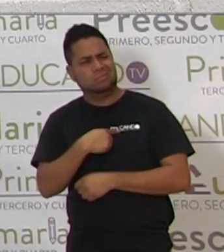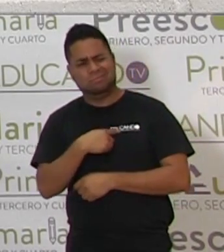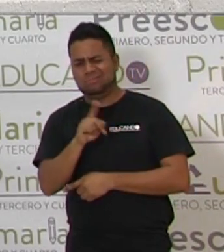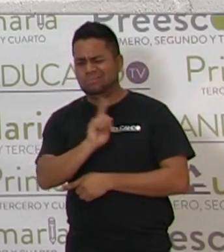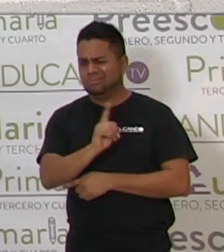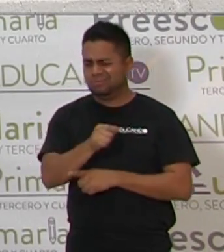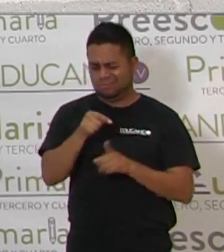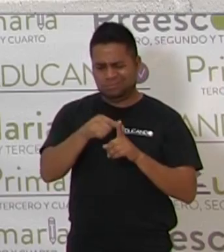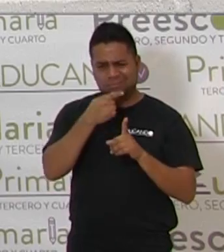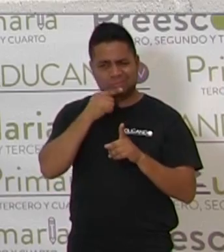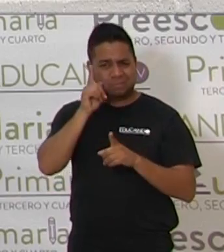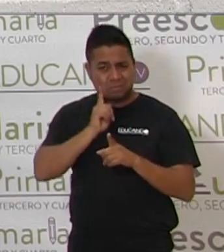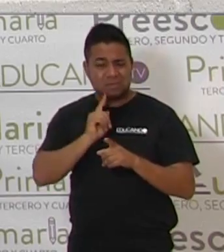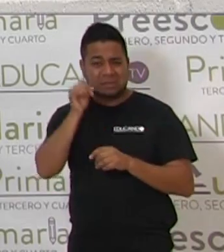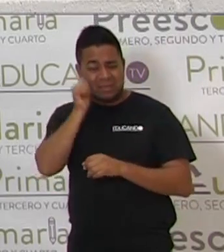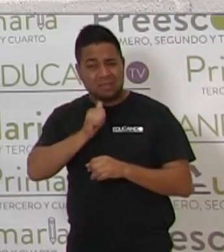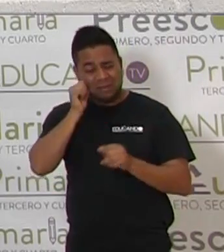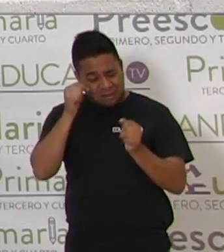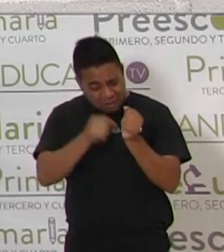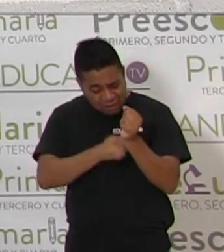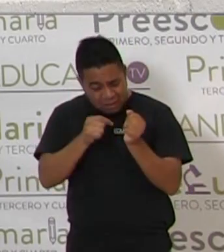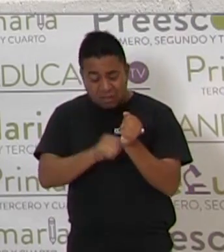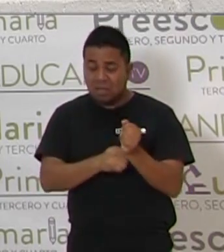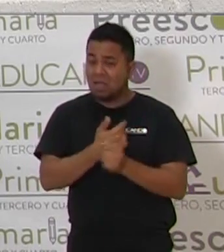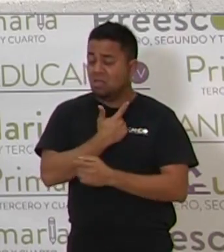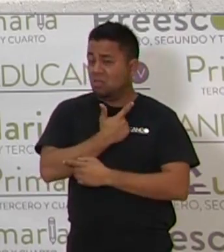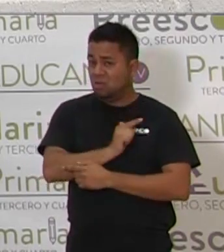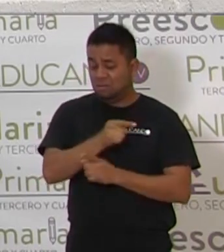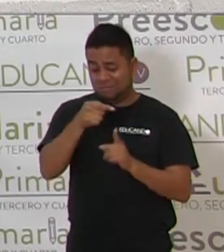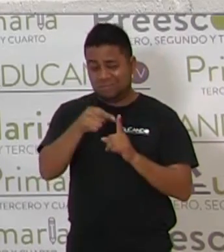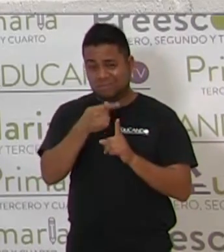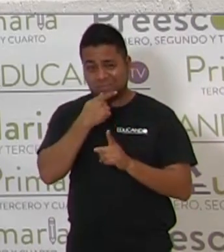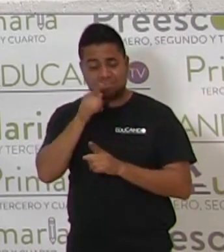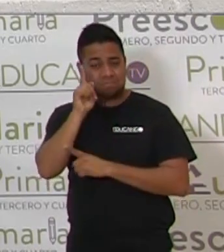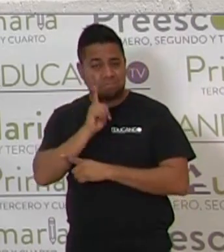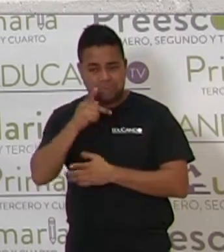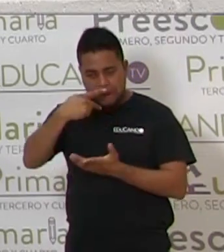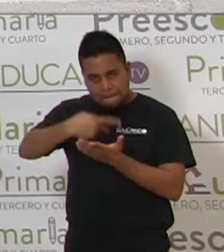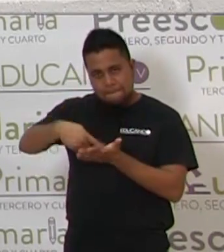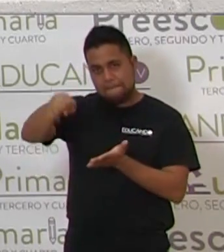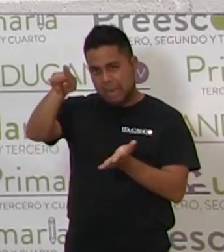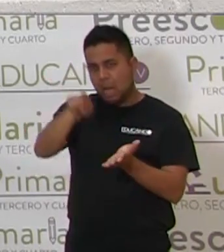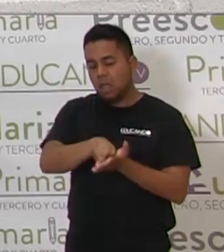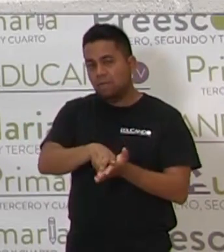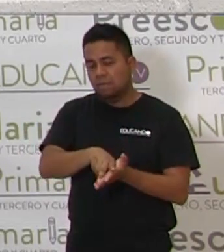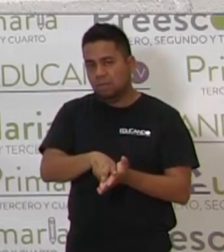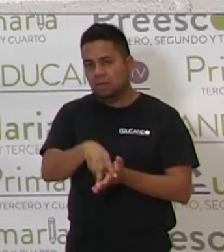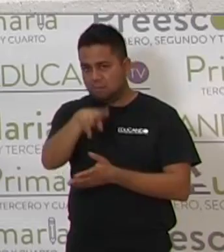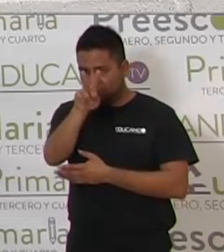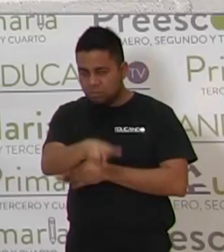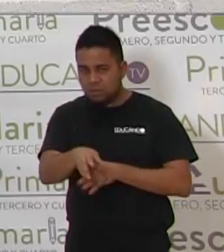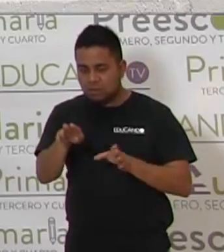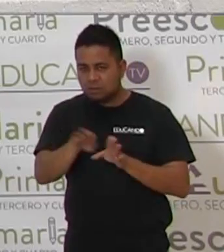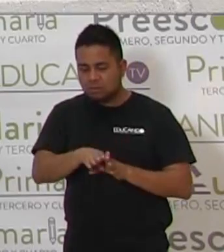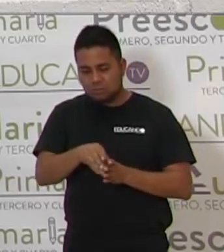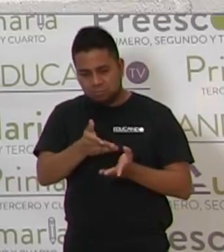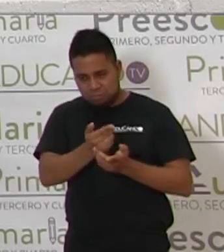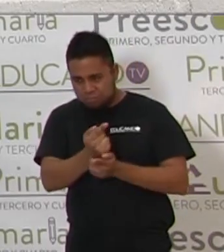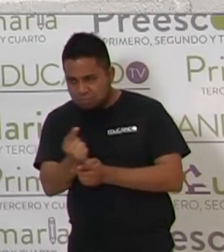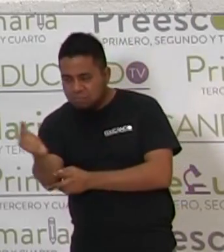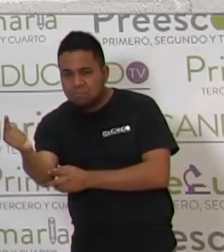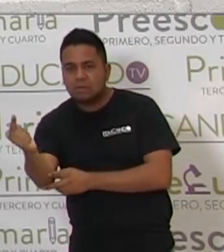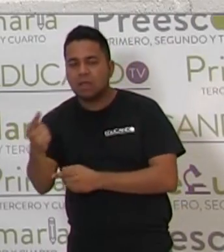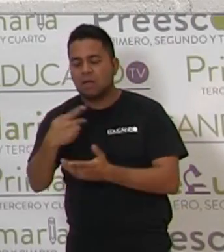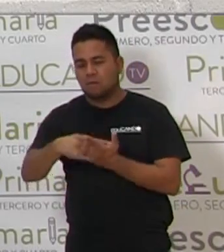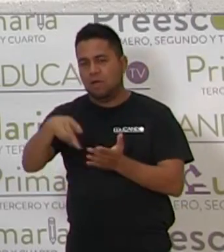ella no quería estar siempre escondida. Era una chica valiente, creo yo, ¿no les parece que sea una